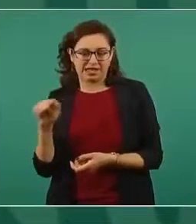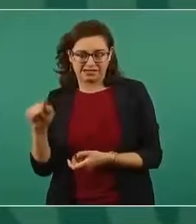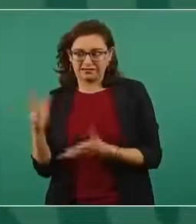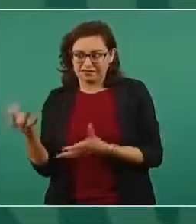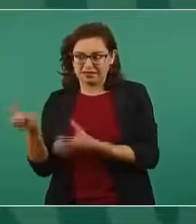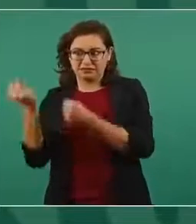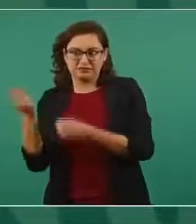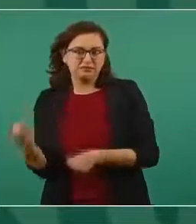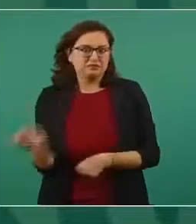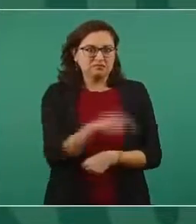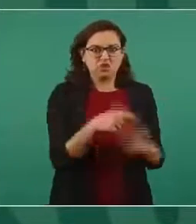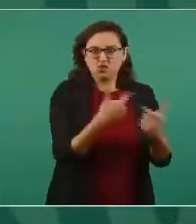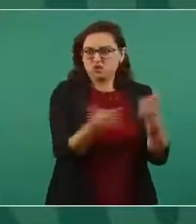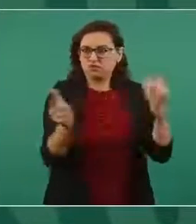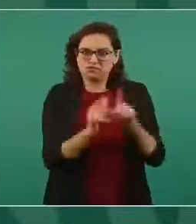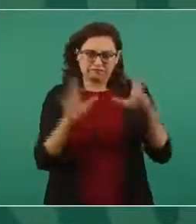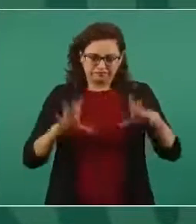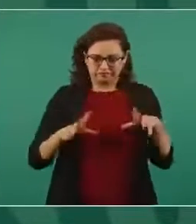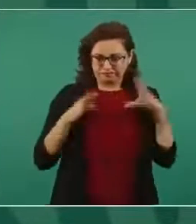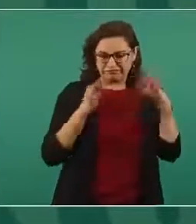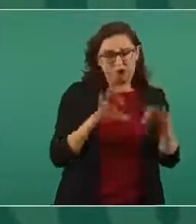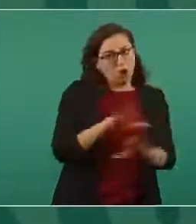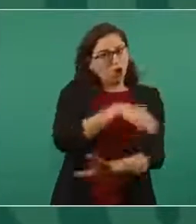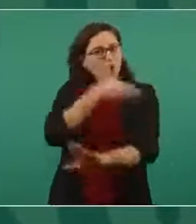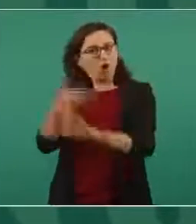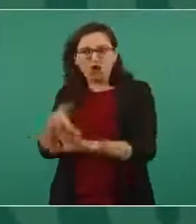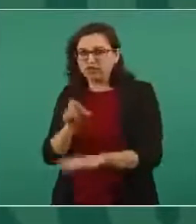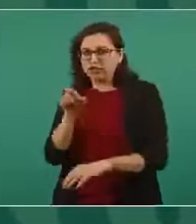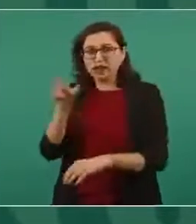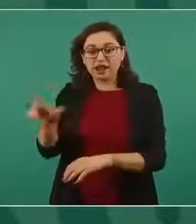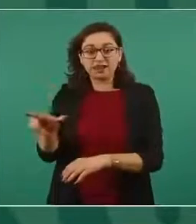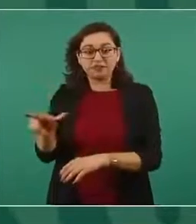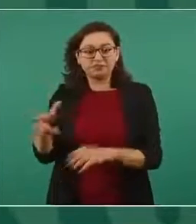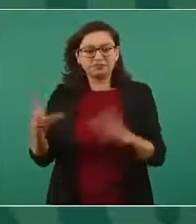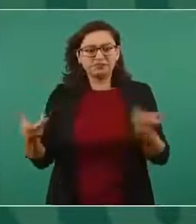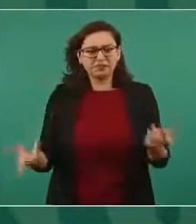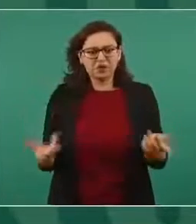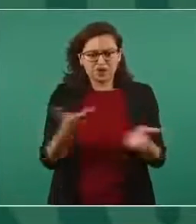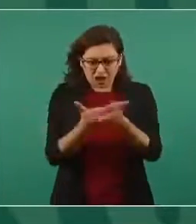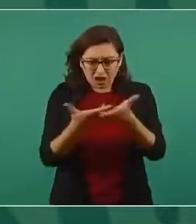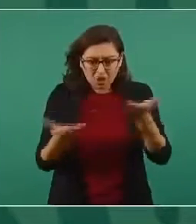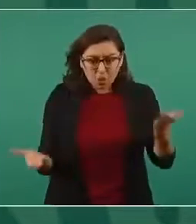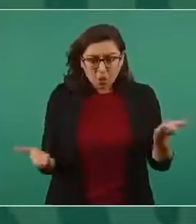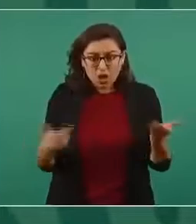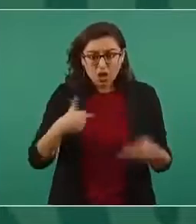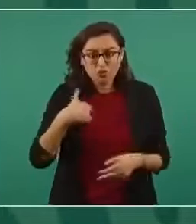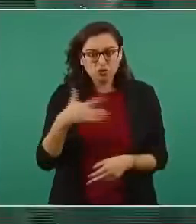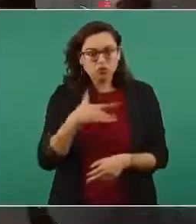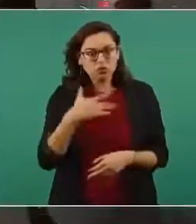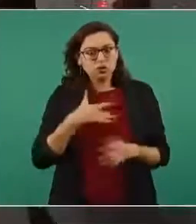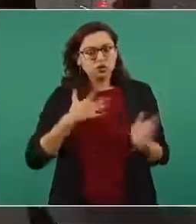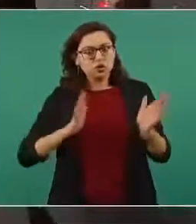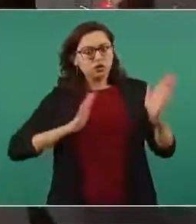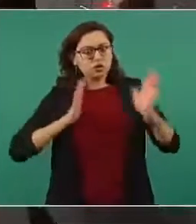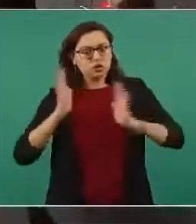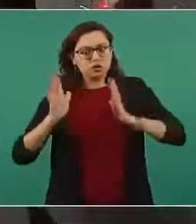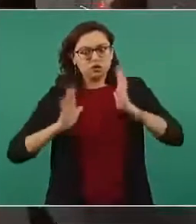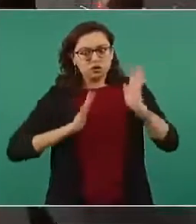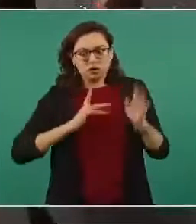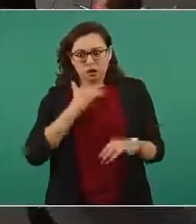Entonces, no hay nada que extrañar en cuanto a este